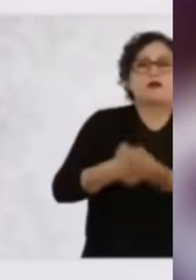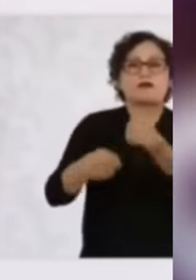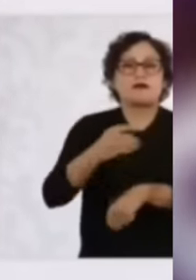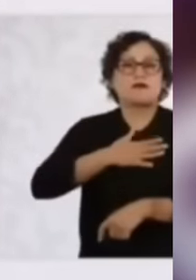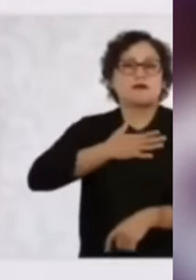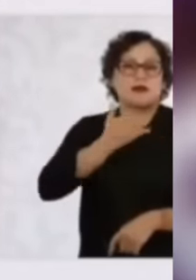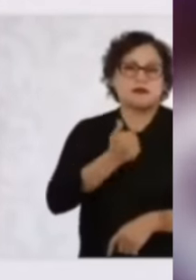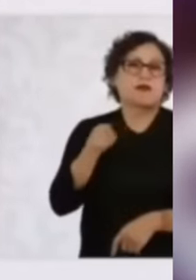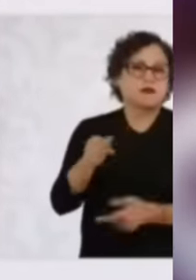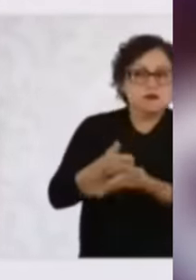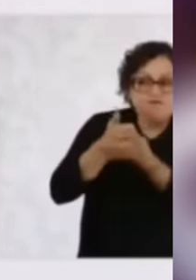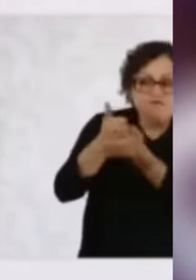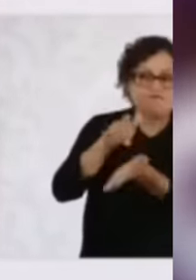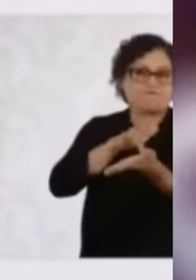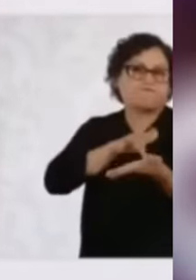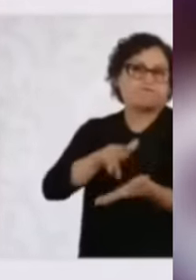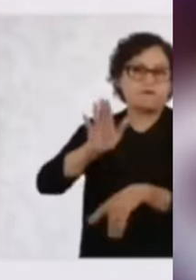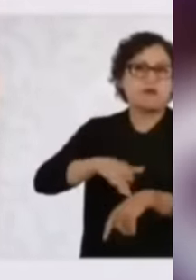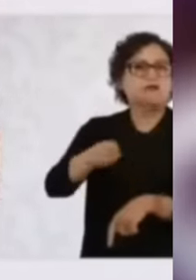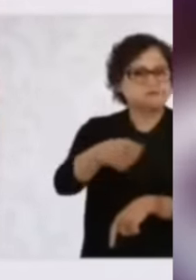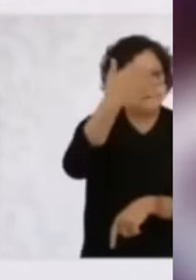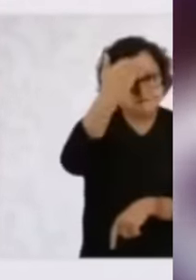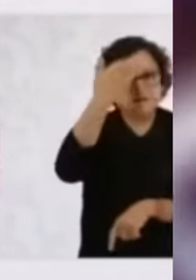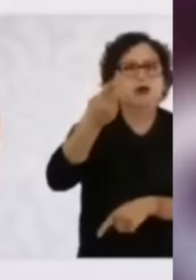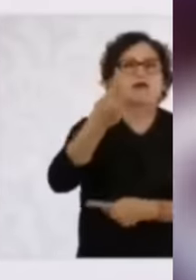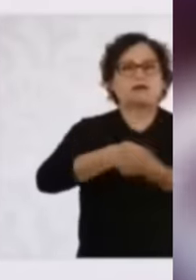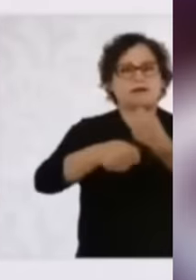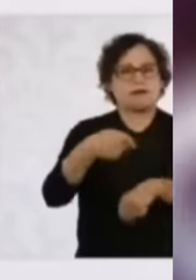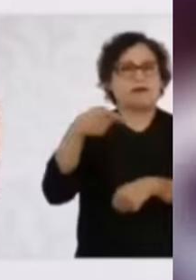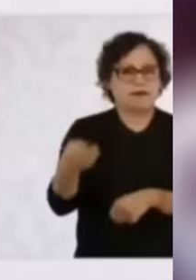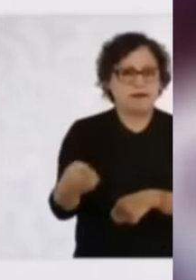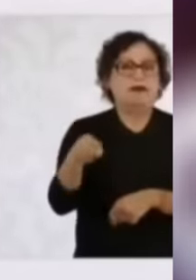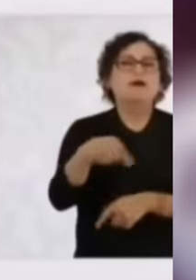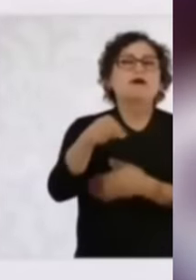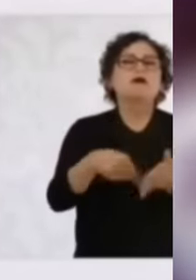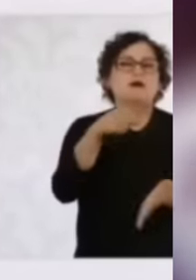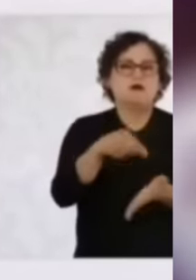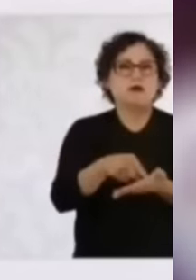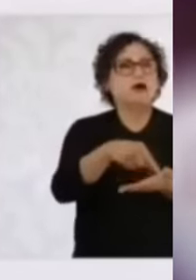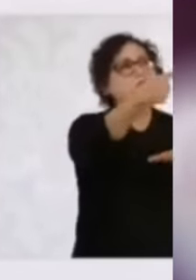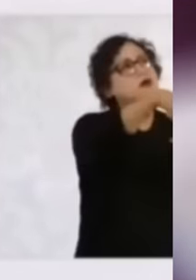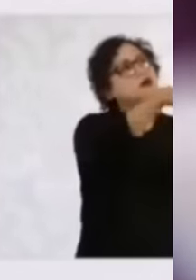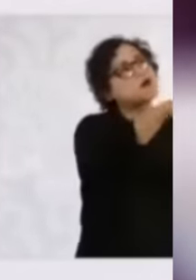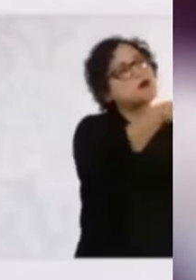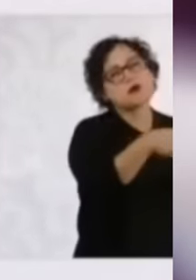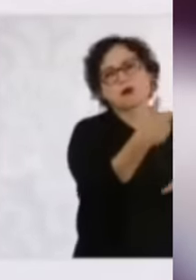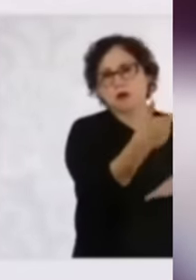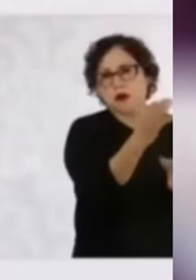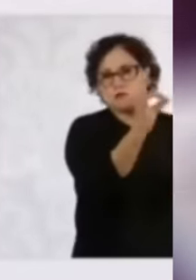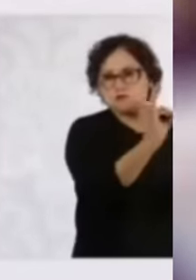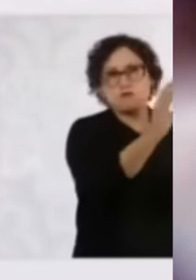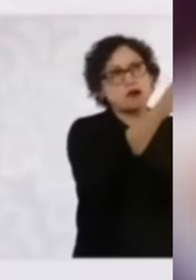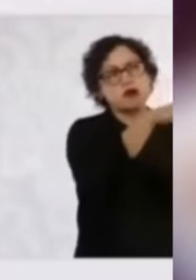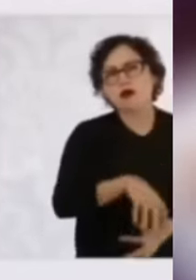bienestar. En estas tiendas, pues se va a comprar o se va a recuperar parte de lo que se compre con los precios de garantía.